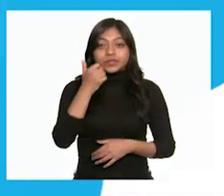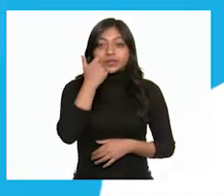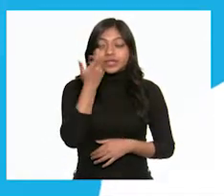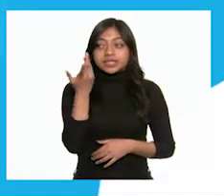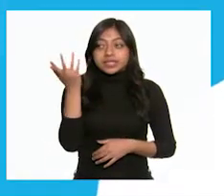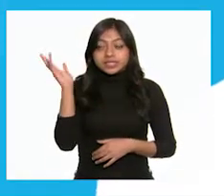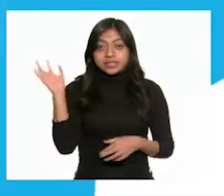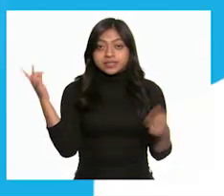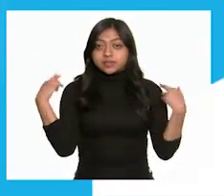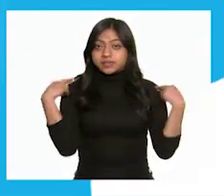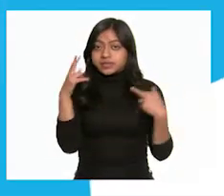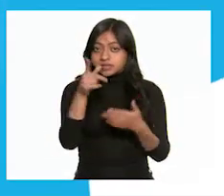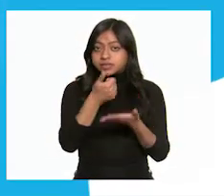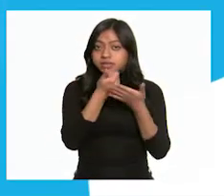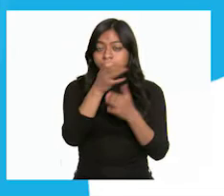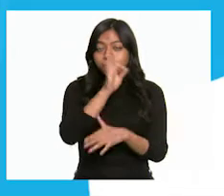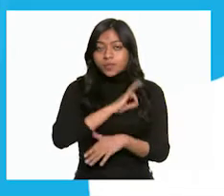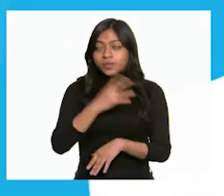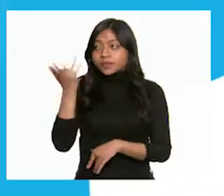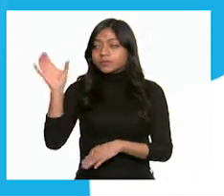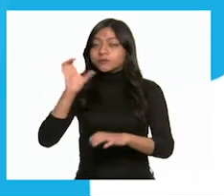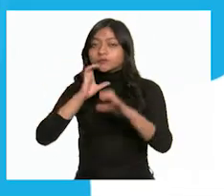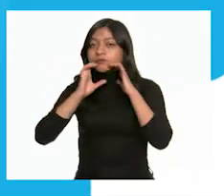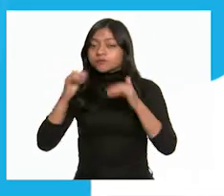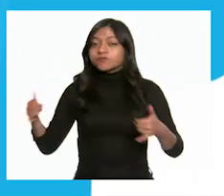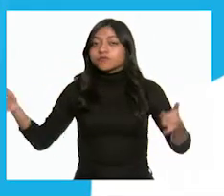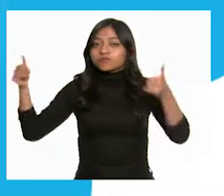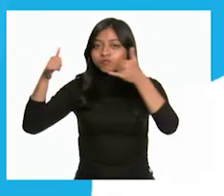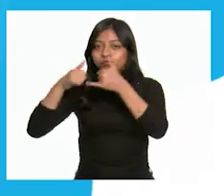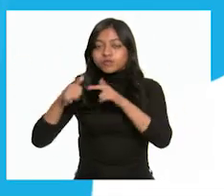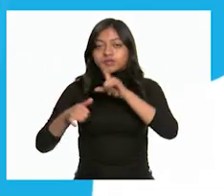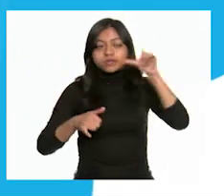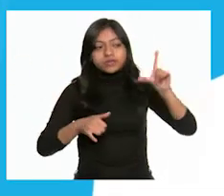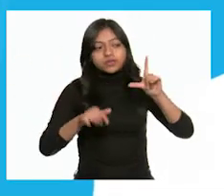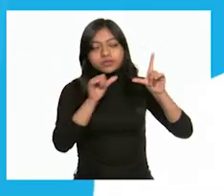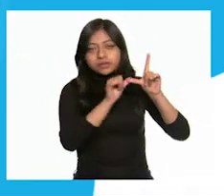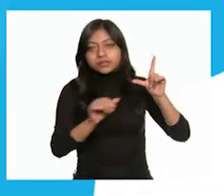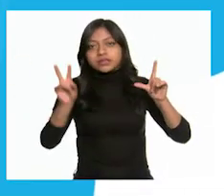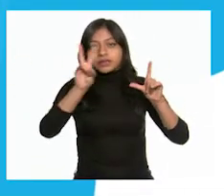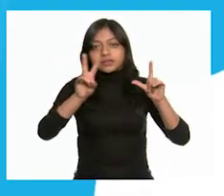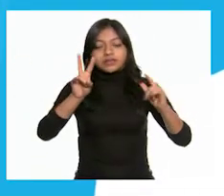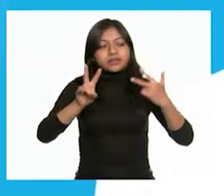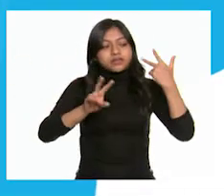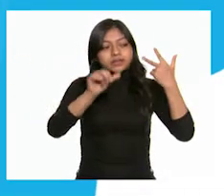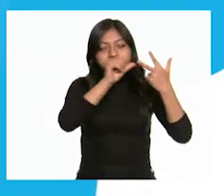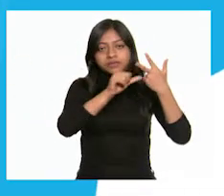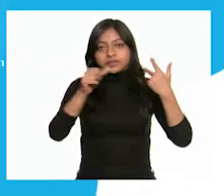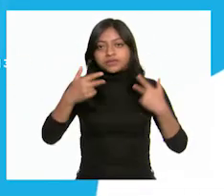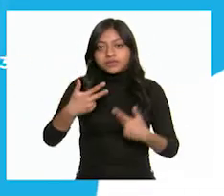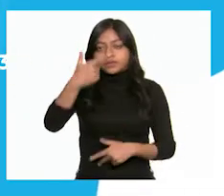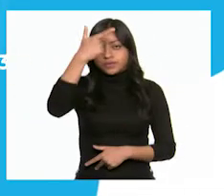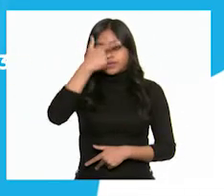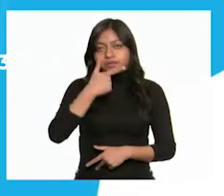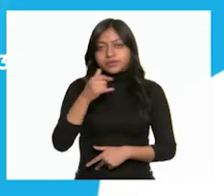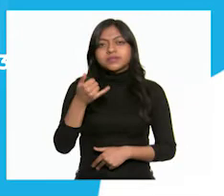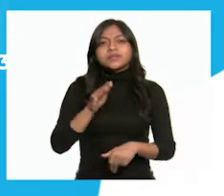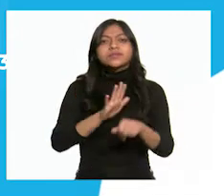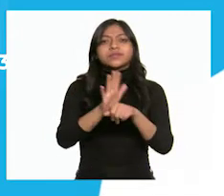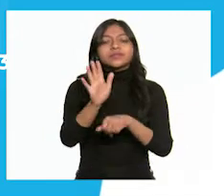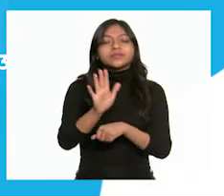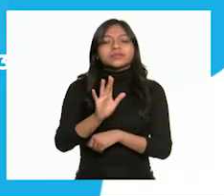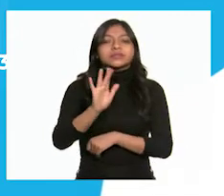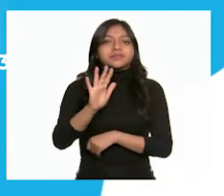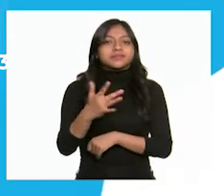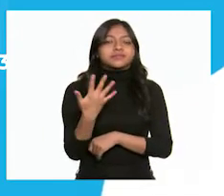solicitar apoyo pedagógico, comunícate con maestras y maestros de lunes a viernes de 8 a 20 horas al